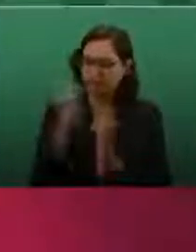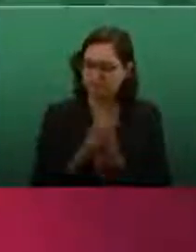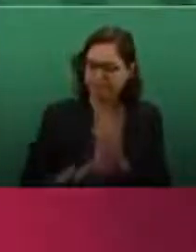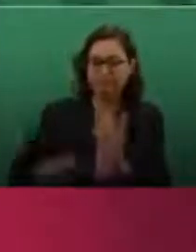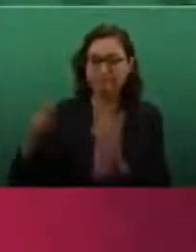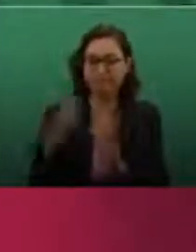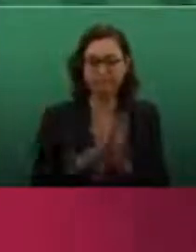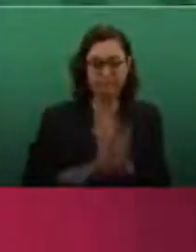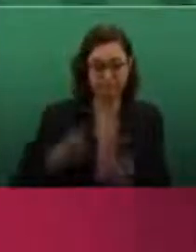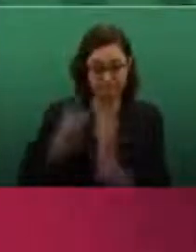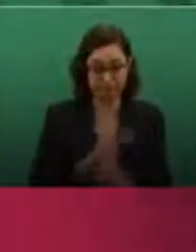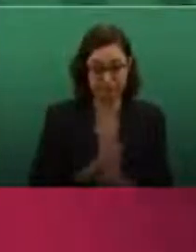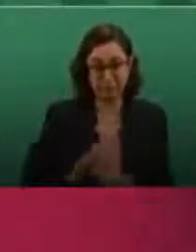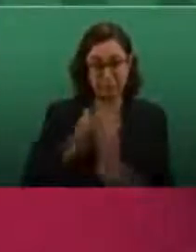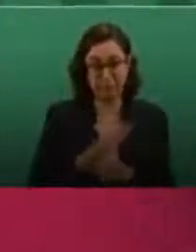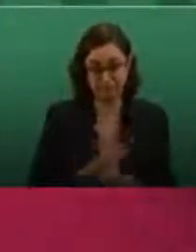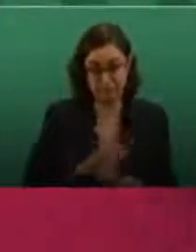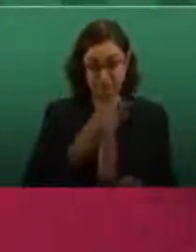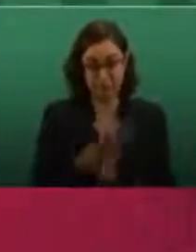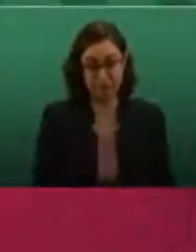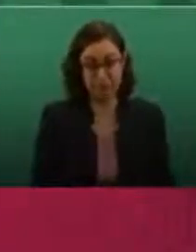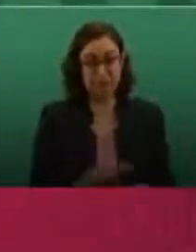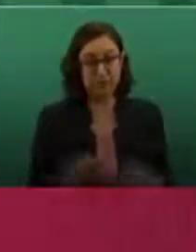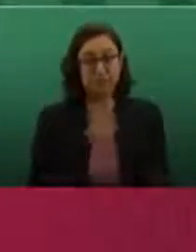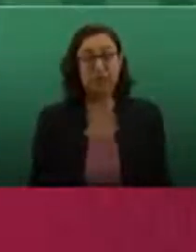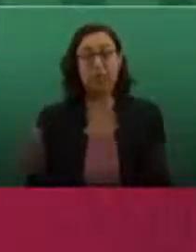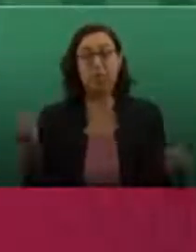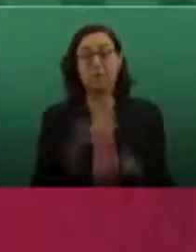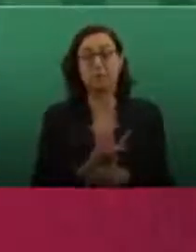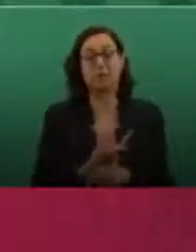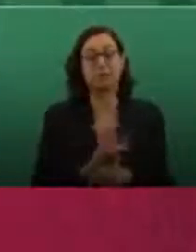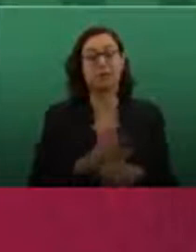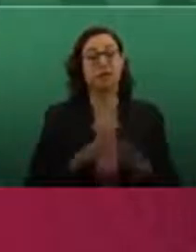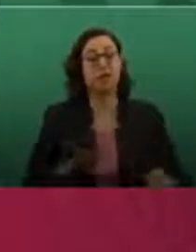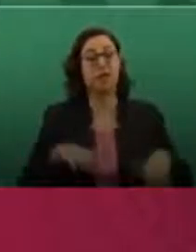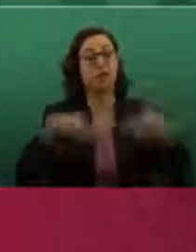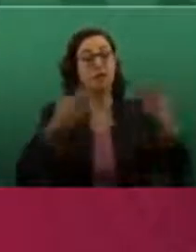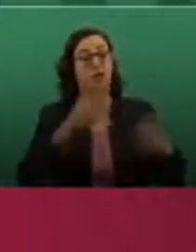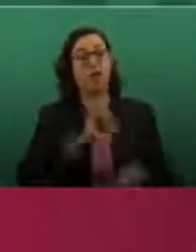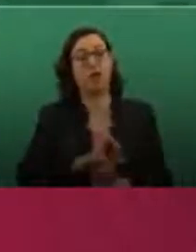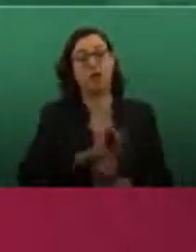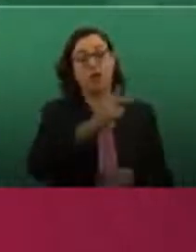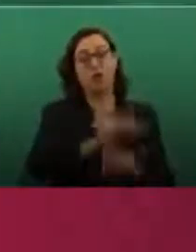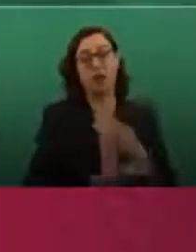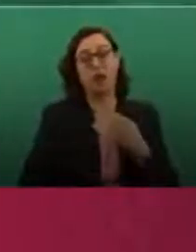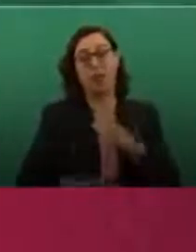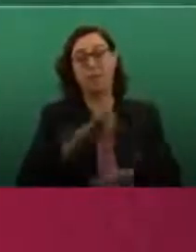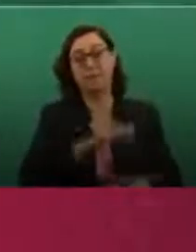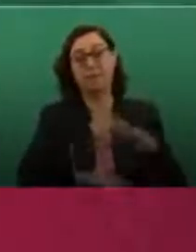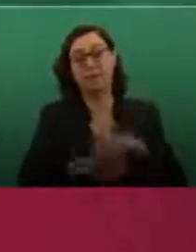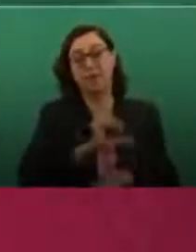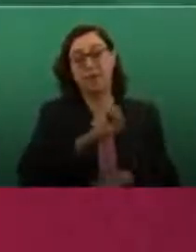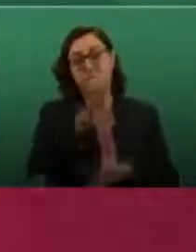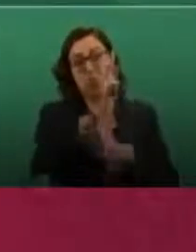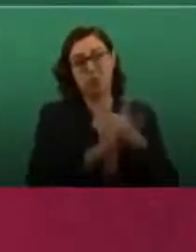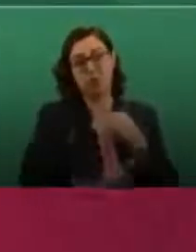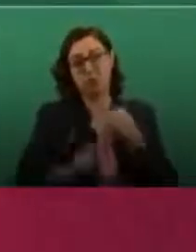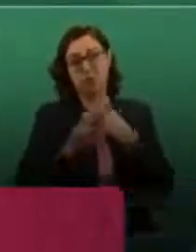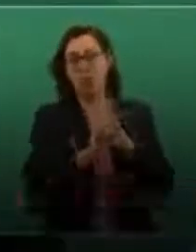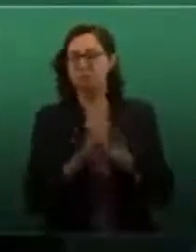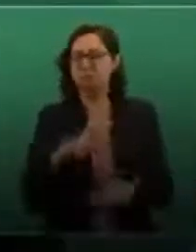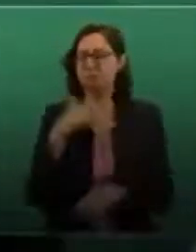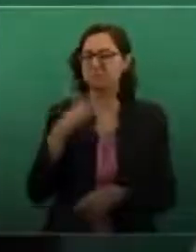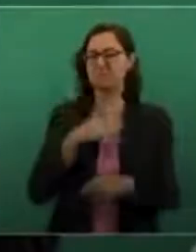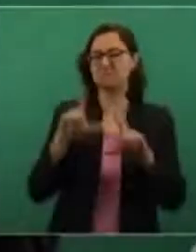Venían empresas extranjeras a hacer su agosto, nos veían como